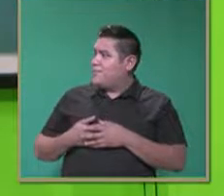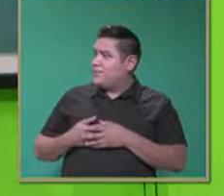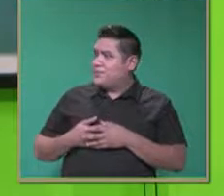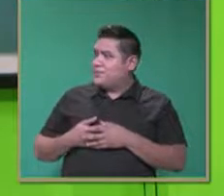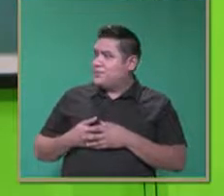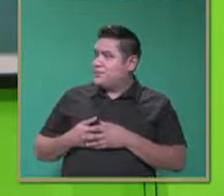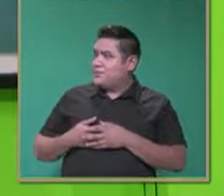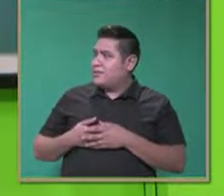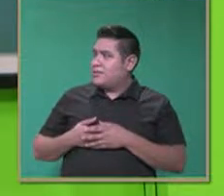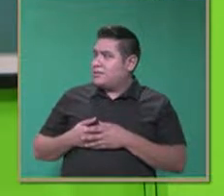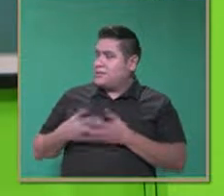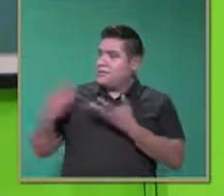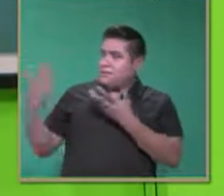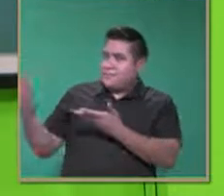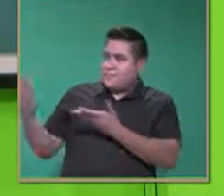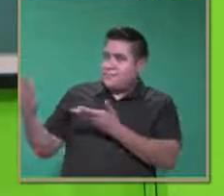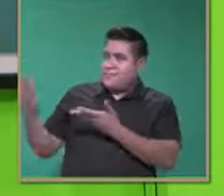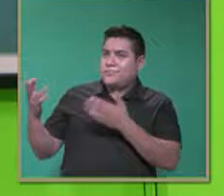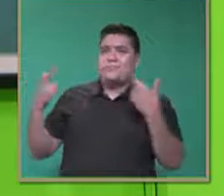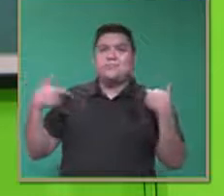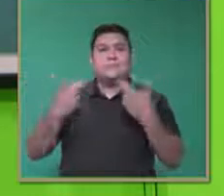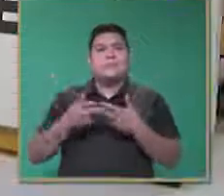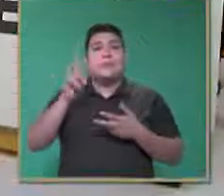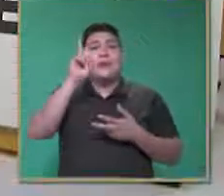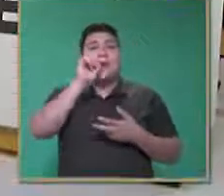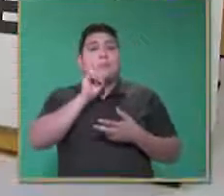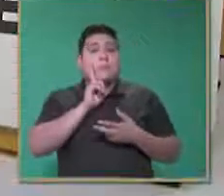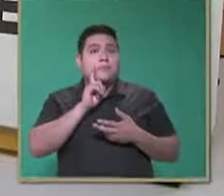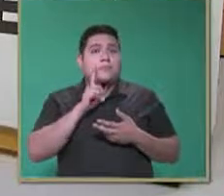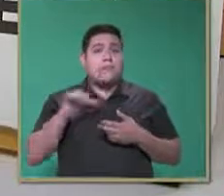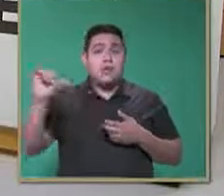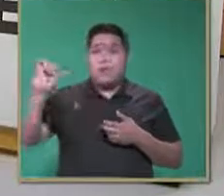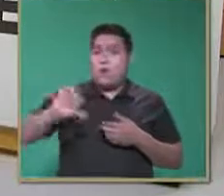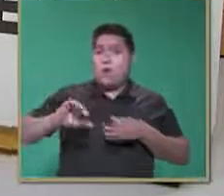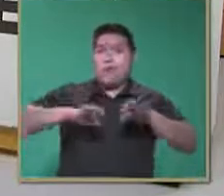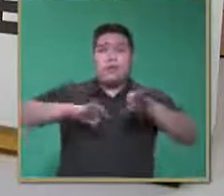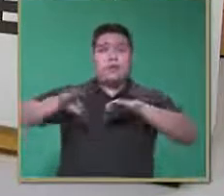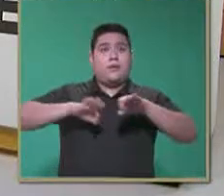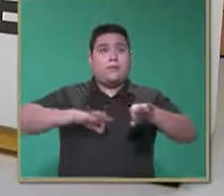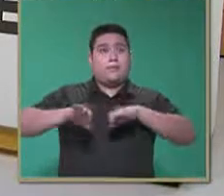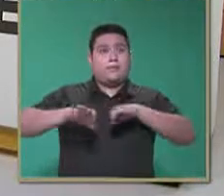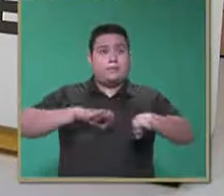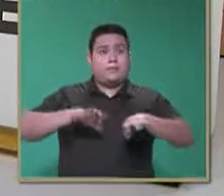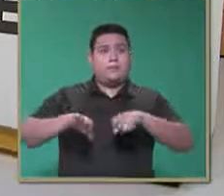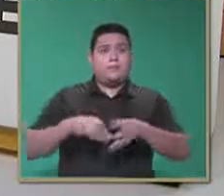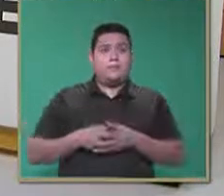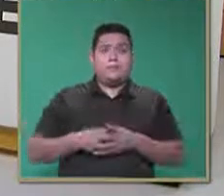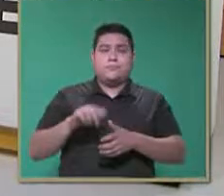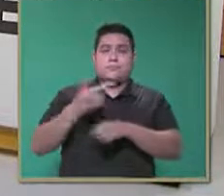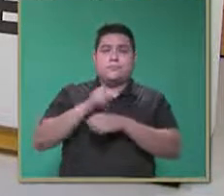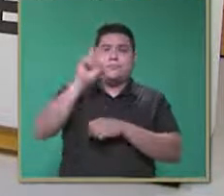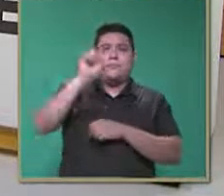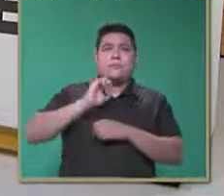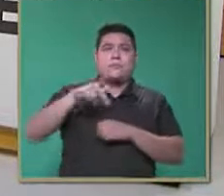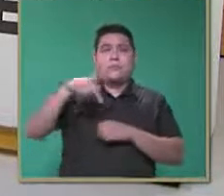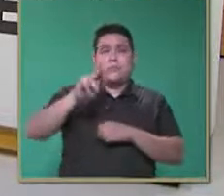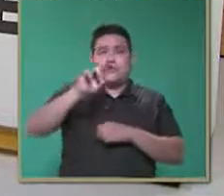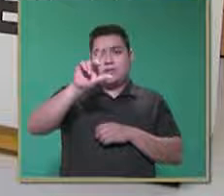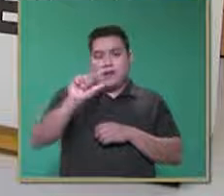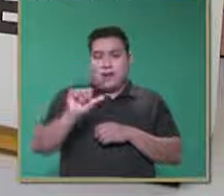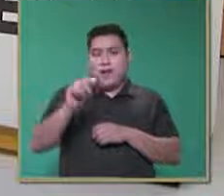Precisamente, las maestras que trabajaron con nosotros en esta tarde de hoy, la licenciada Carla